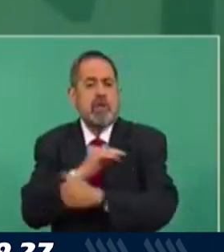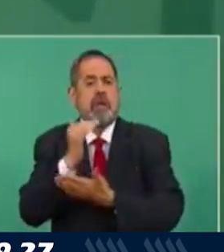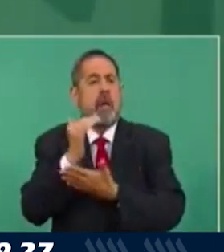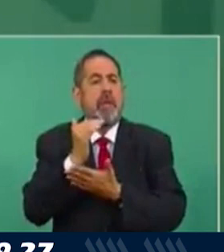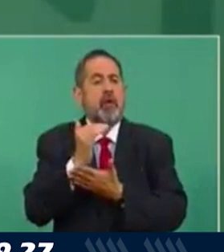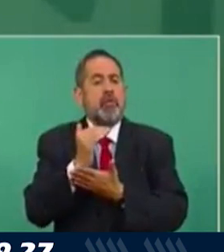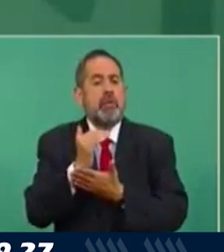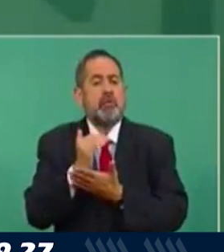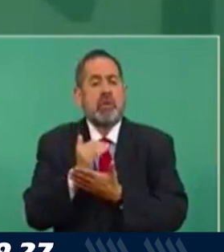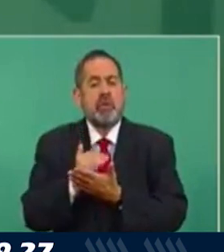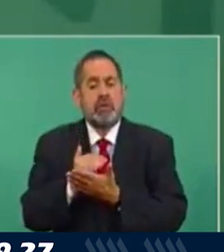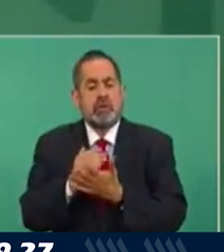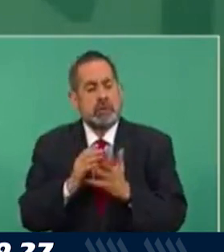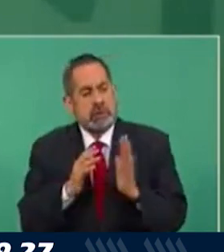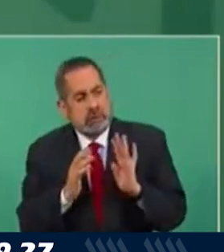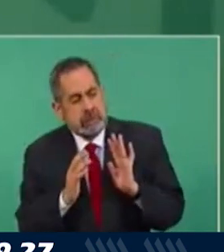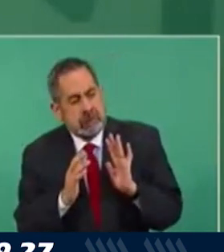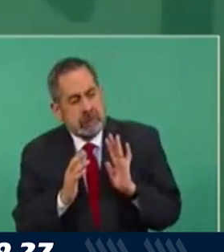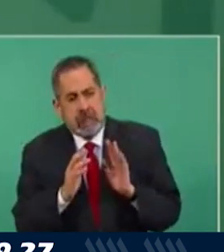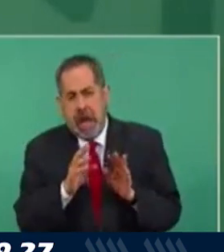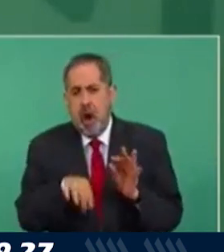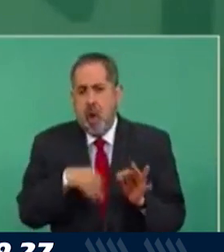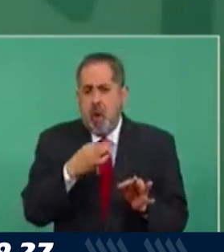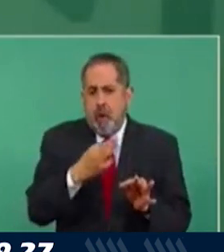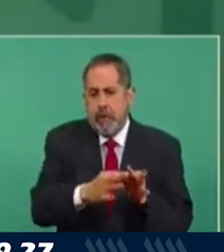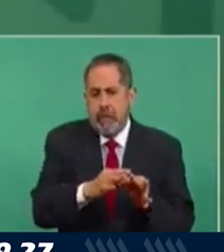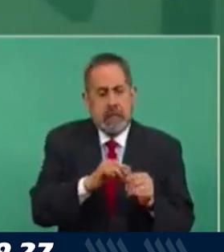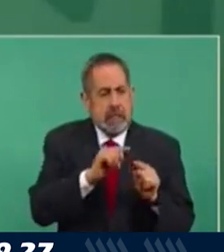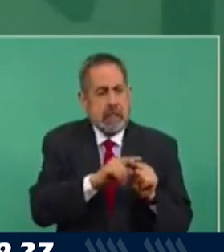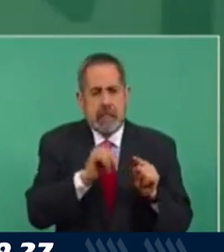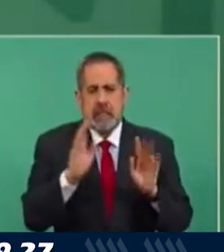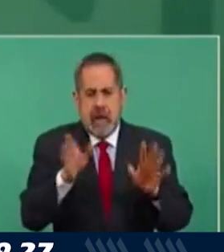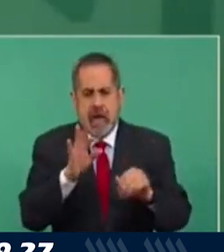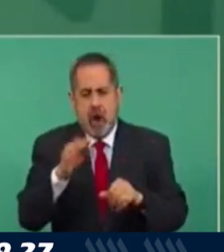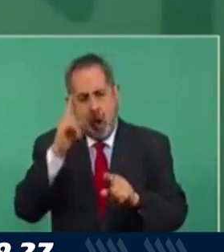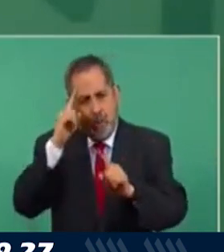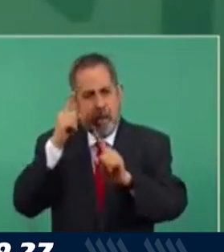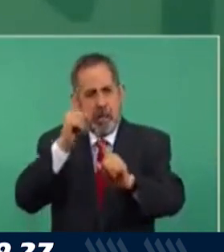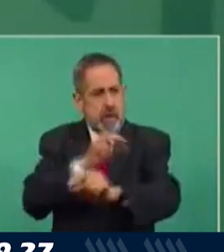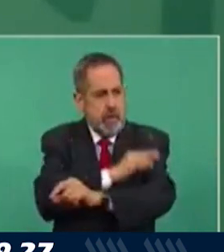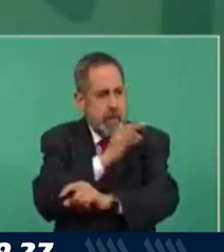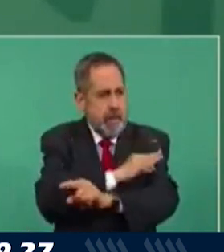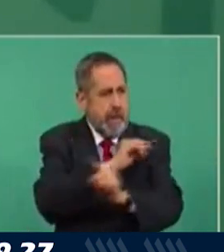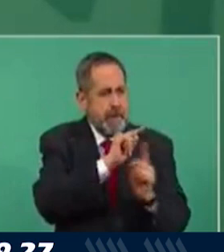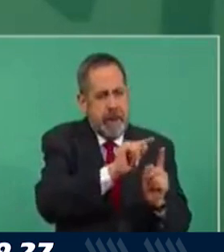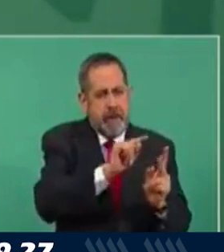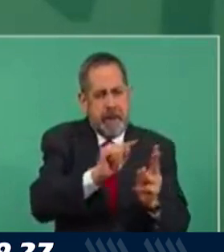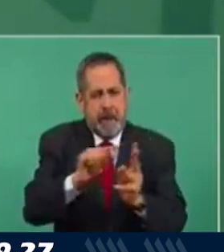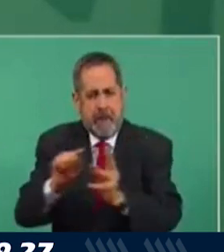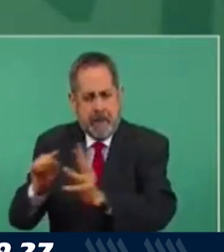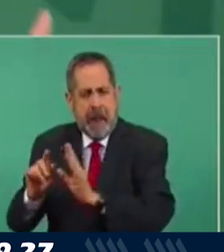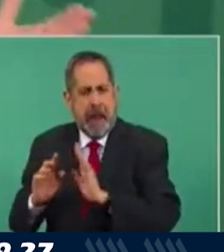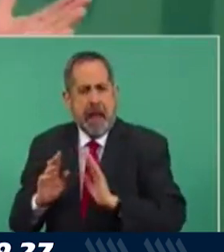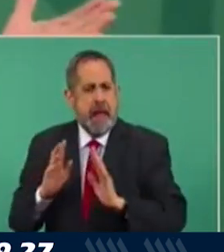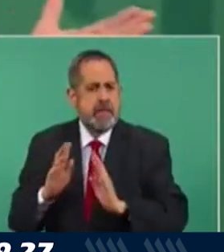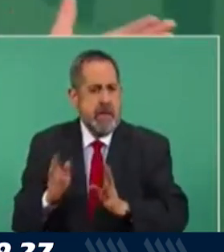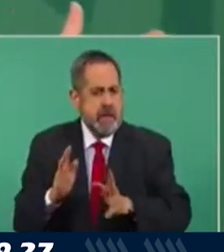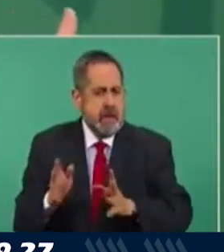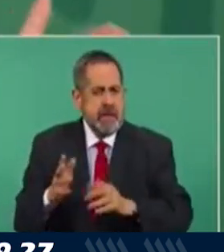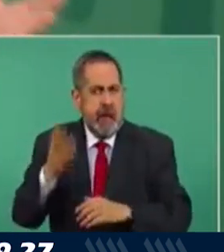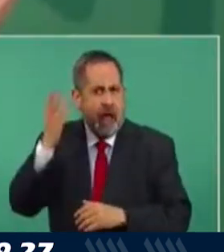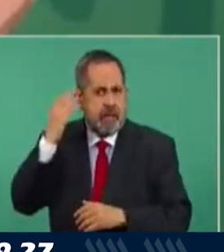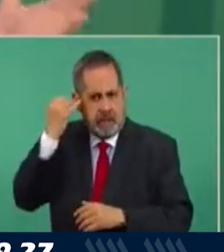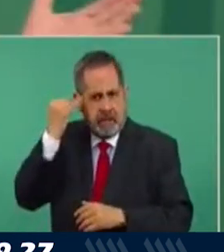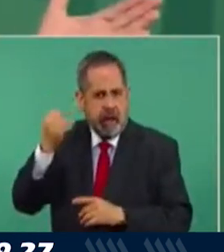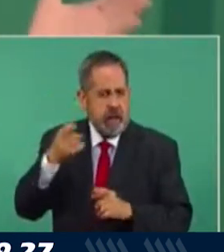se cumplió con el propósito que teníamos de vacunar